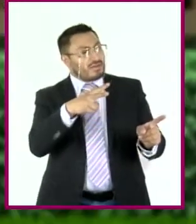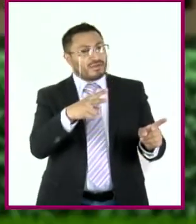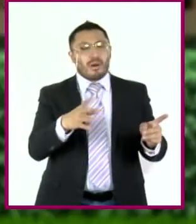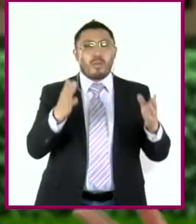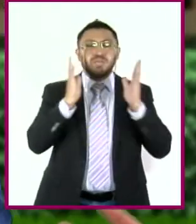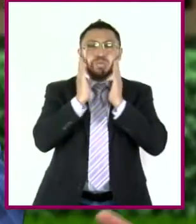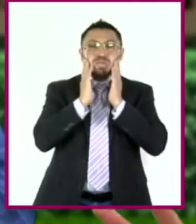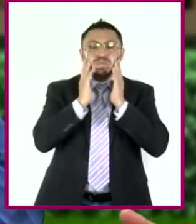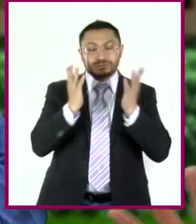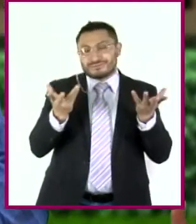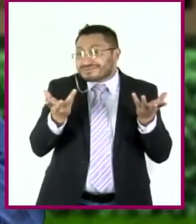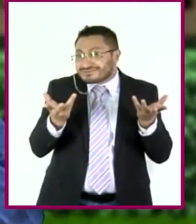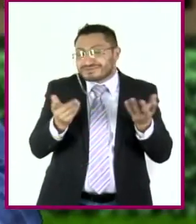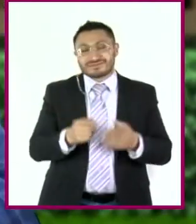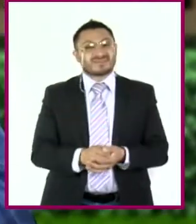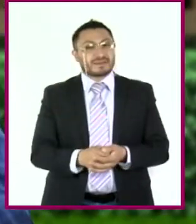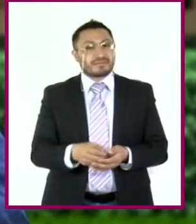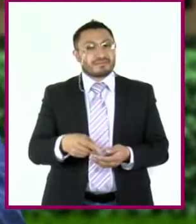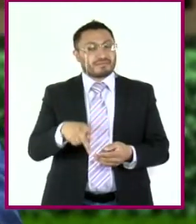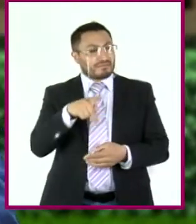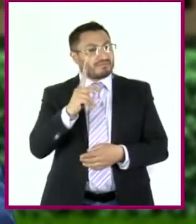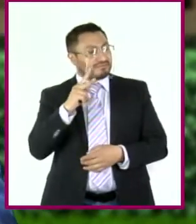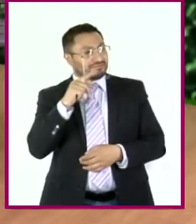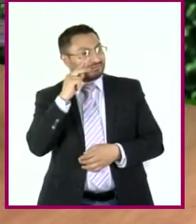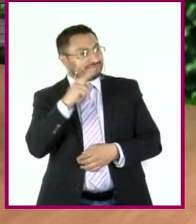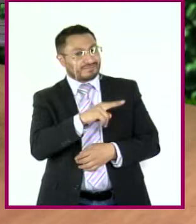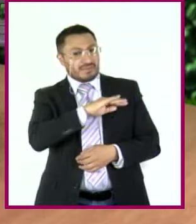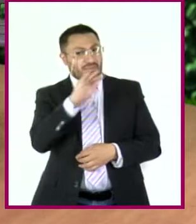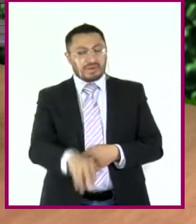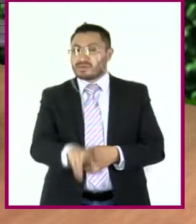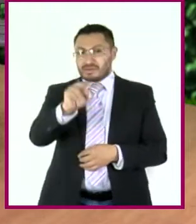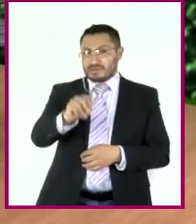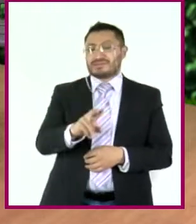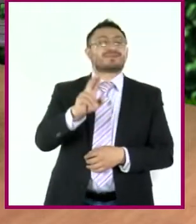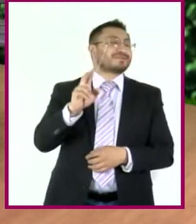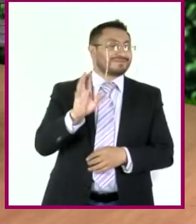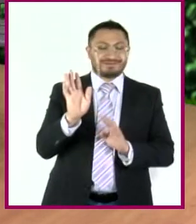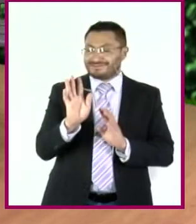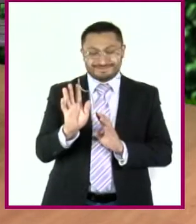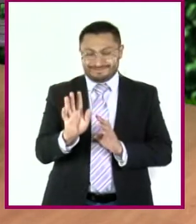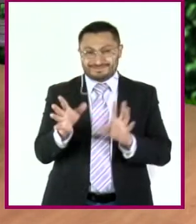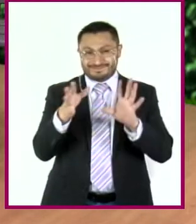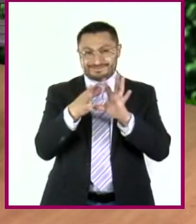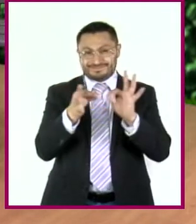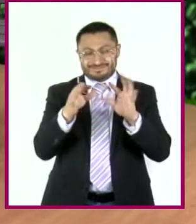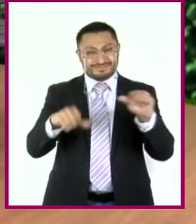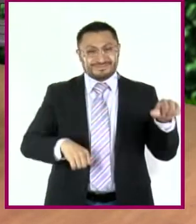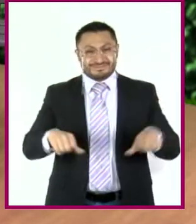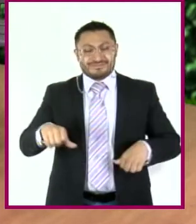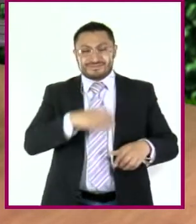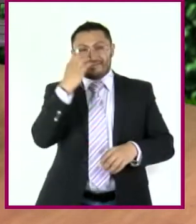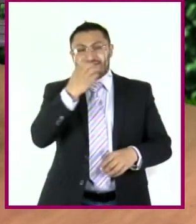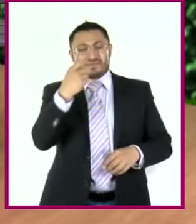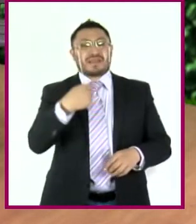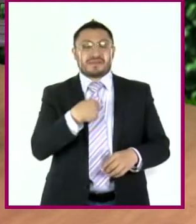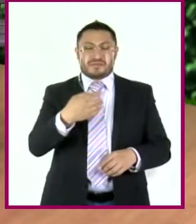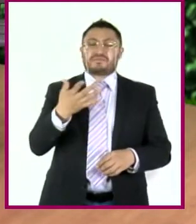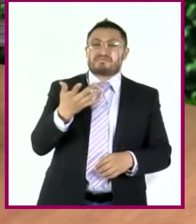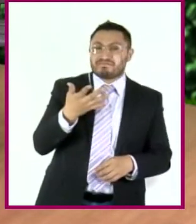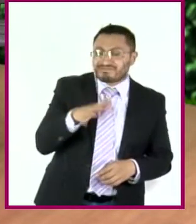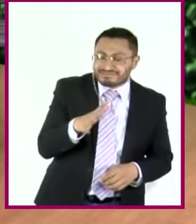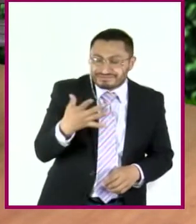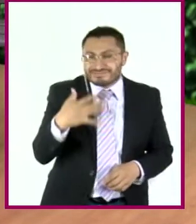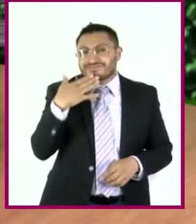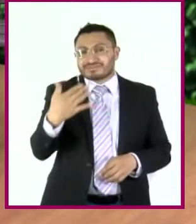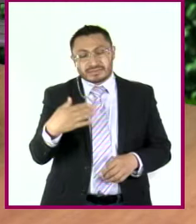cachetón, pero muerto, muerto no lo veo. No, don. Fue una actividad de la escuela. Hasta eso no me fue tan mal. A